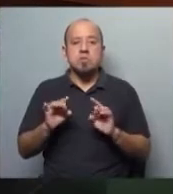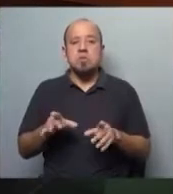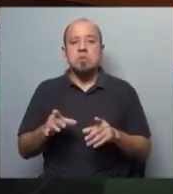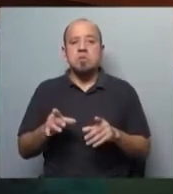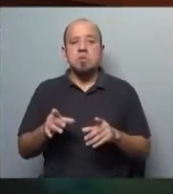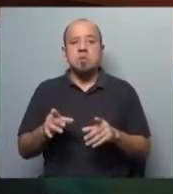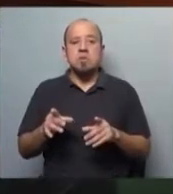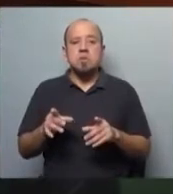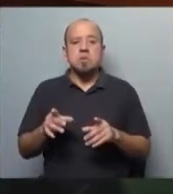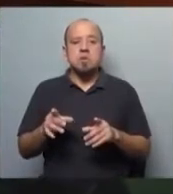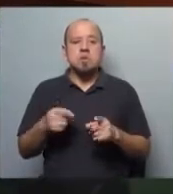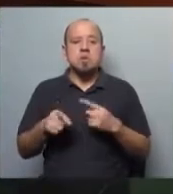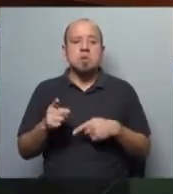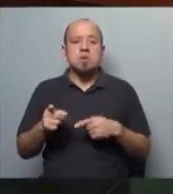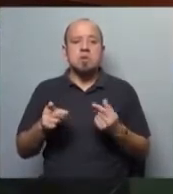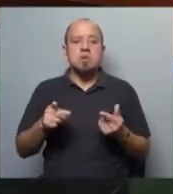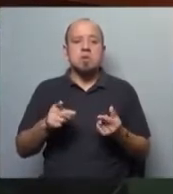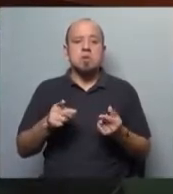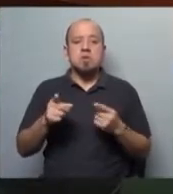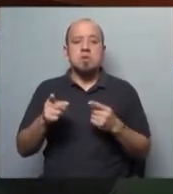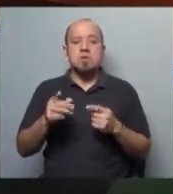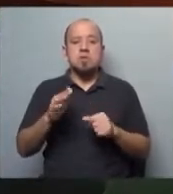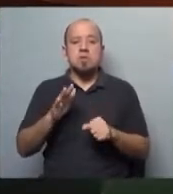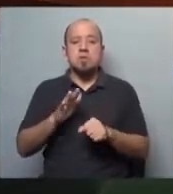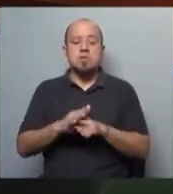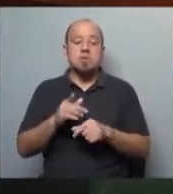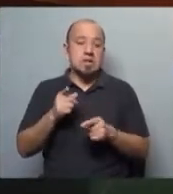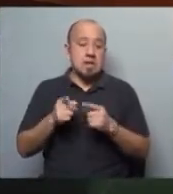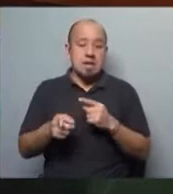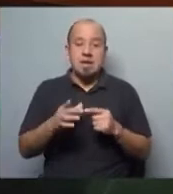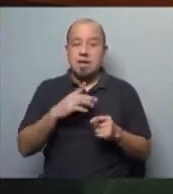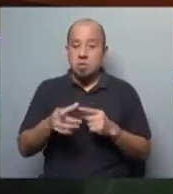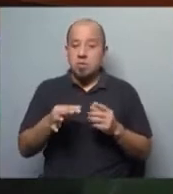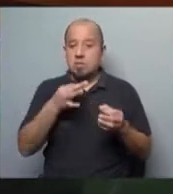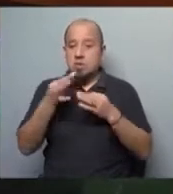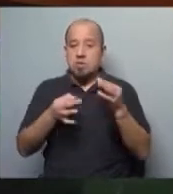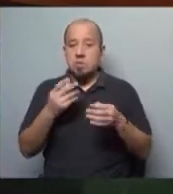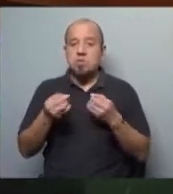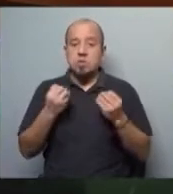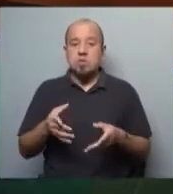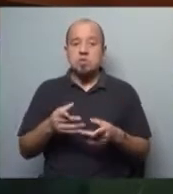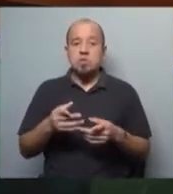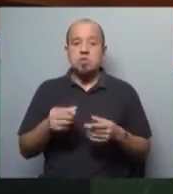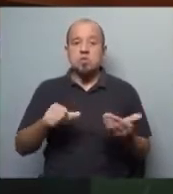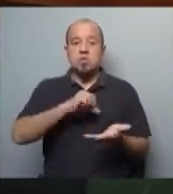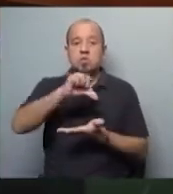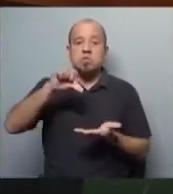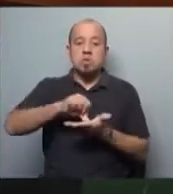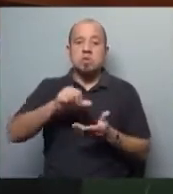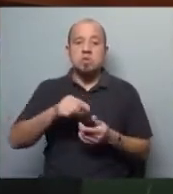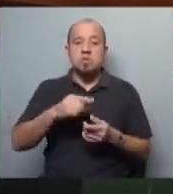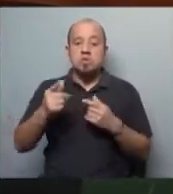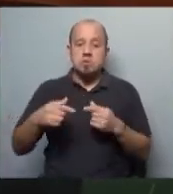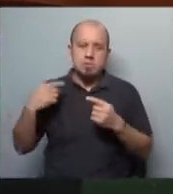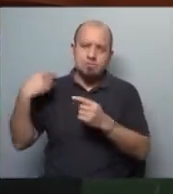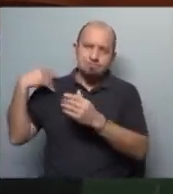orden, dicen a un país que le cayeron todos los males. No, hay una explicación de esa situación de un país como Haití, con una